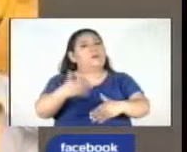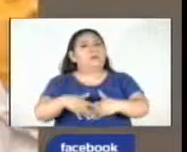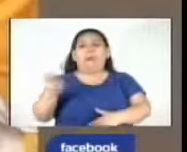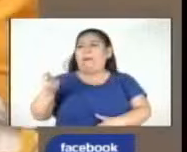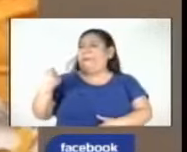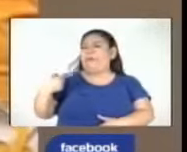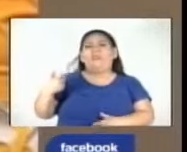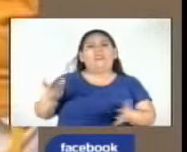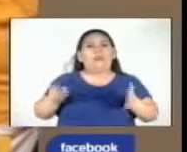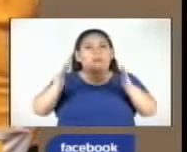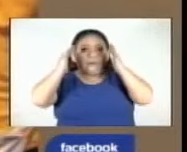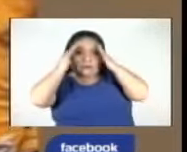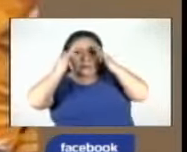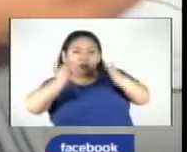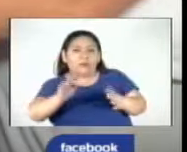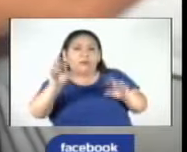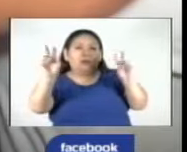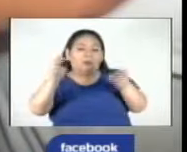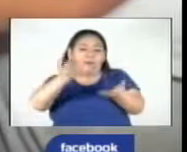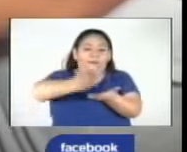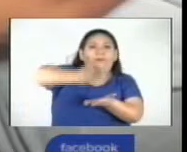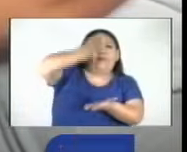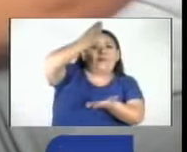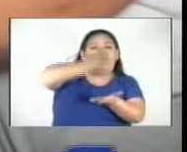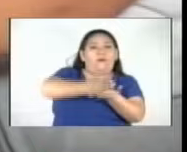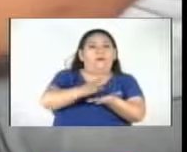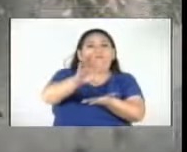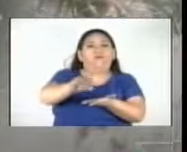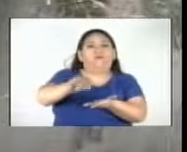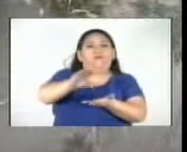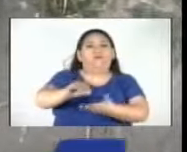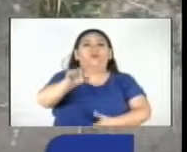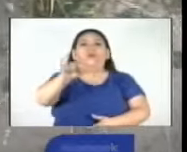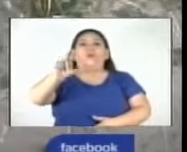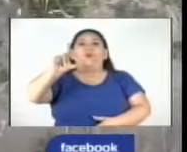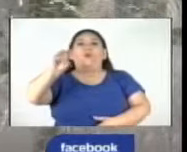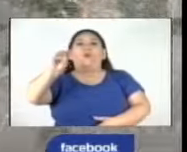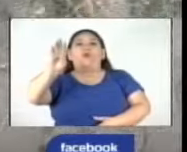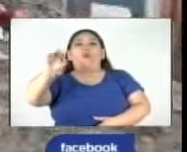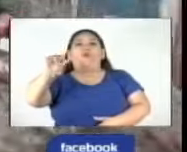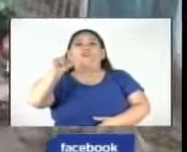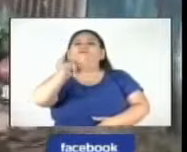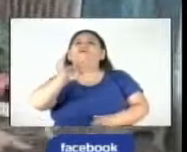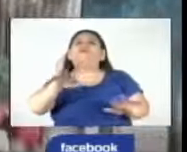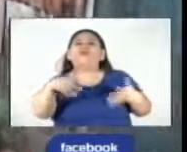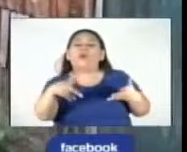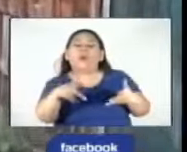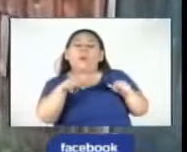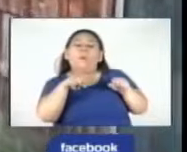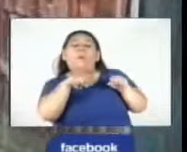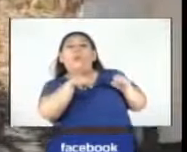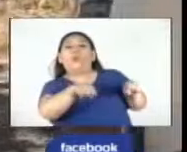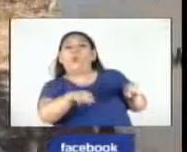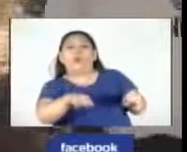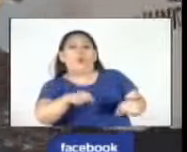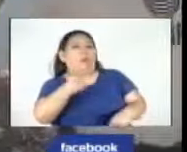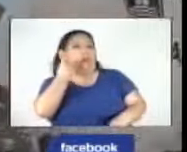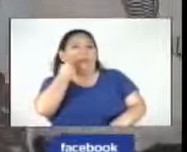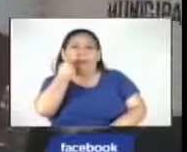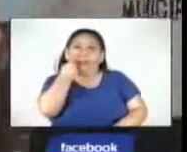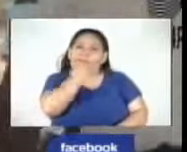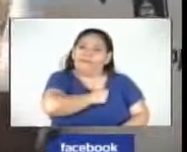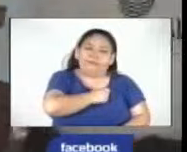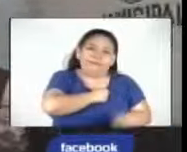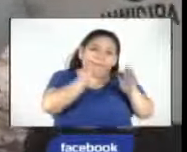los últimos casos atendidos es el de Loba, una canina que falleció entre escombros luego del descuido y